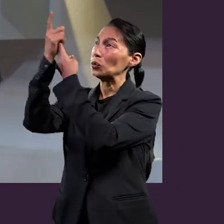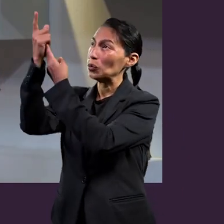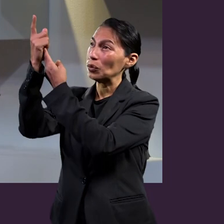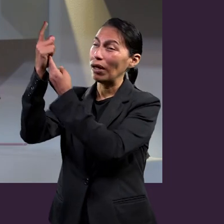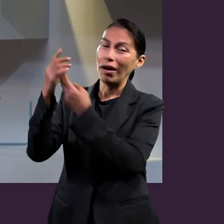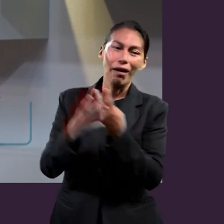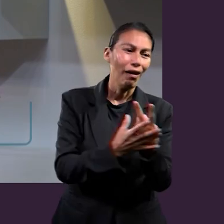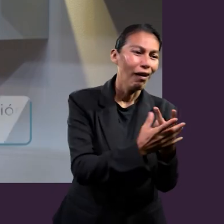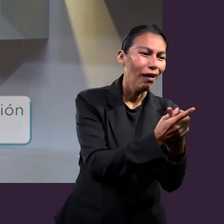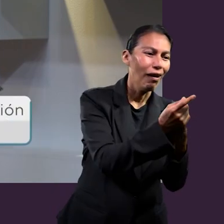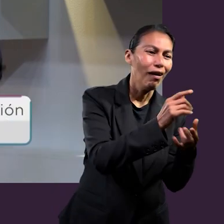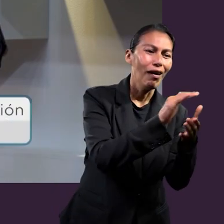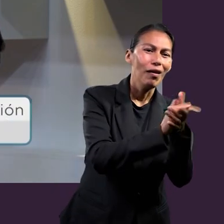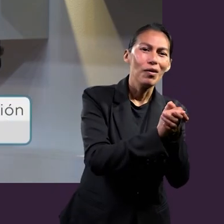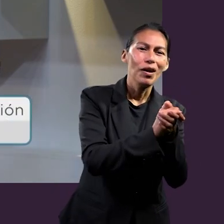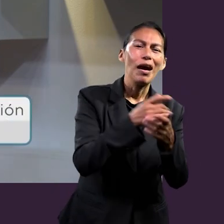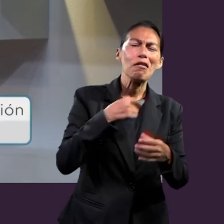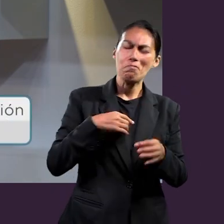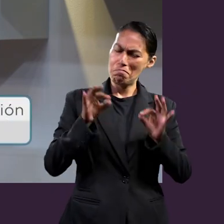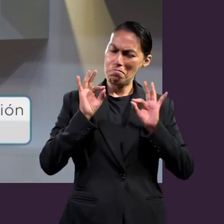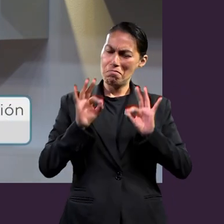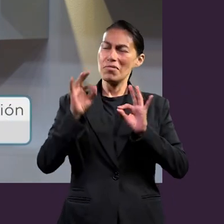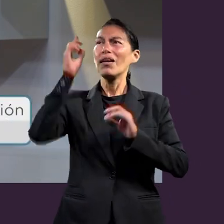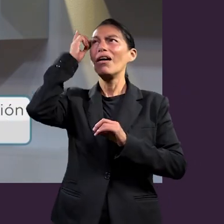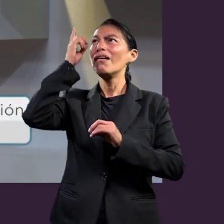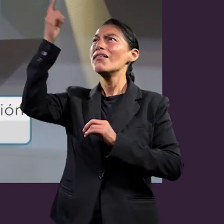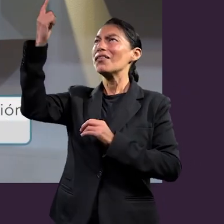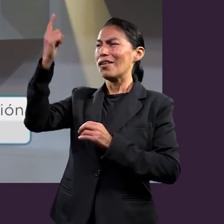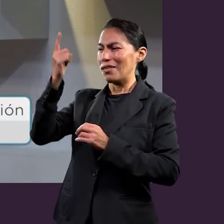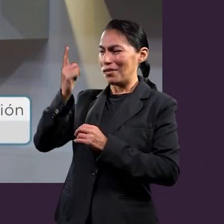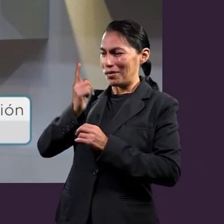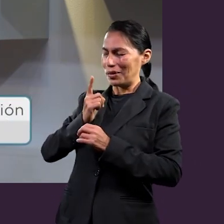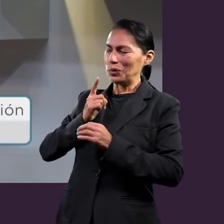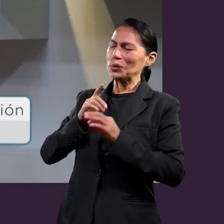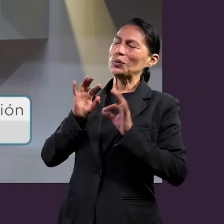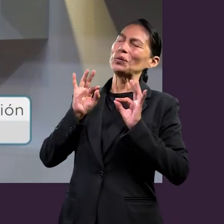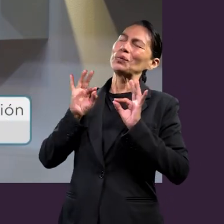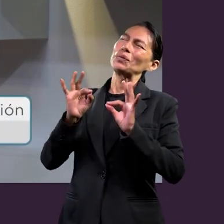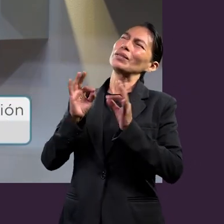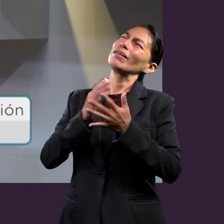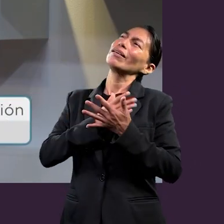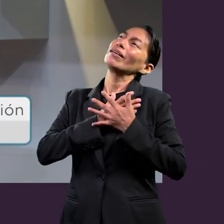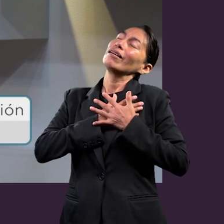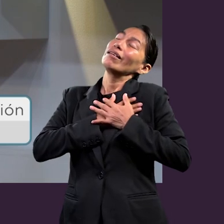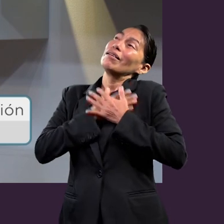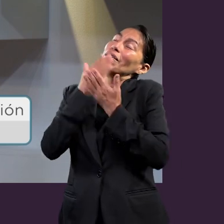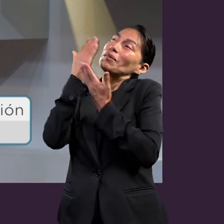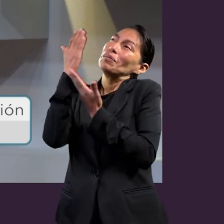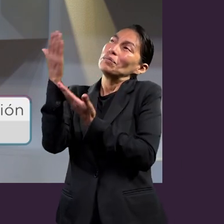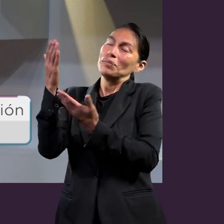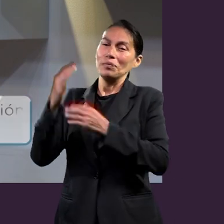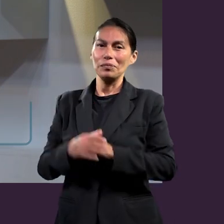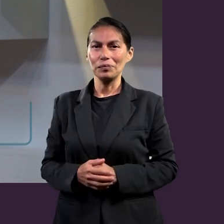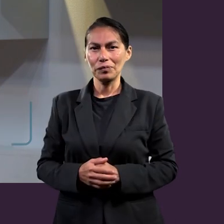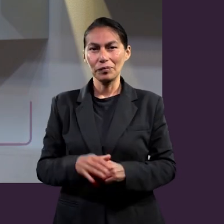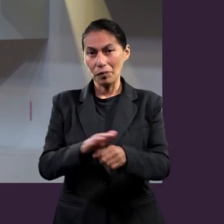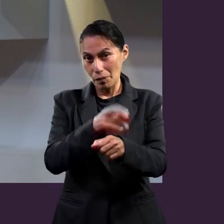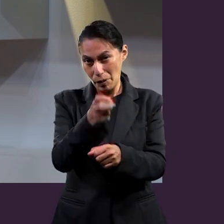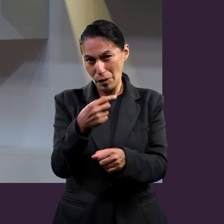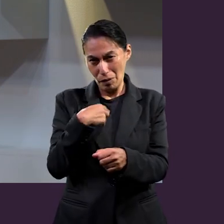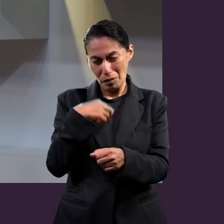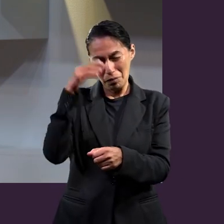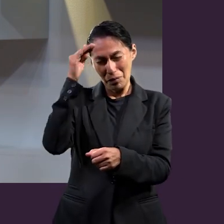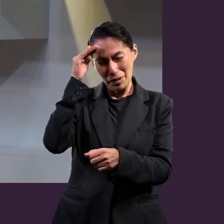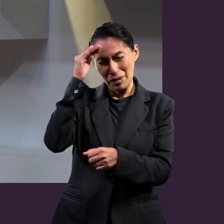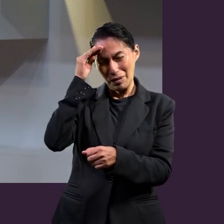mejor versión, porque Dios está conmigo y por amor a Él. Por eso, para mí, cuando estudiaba este concepto,